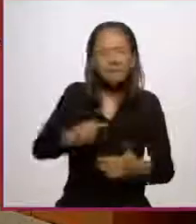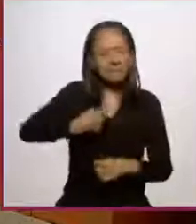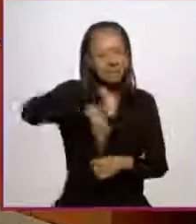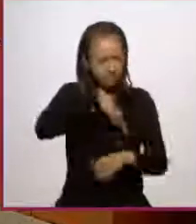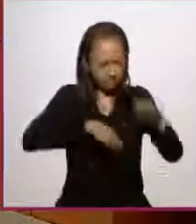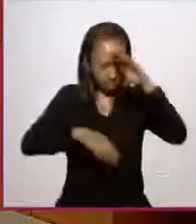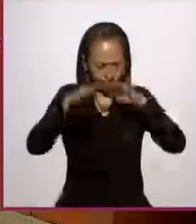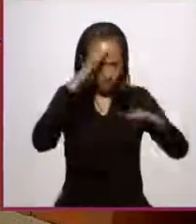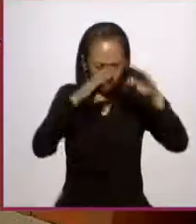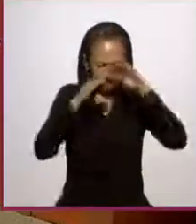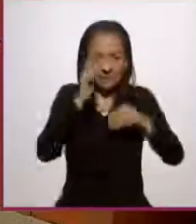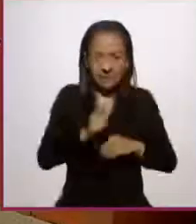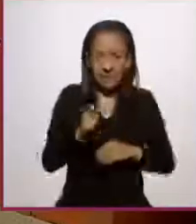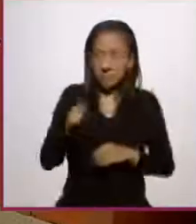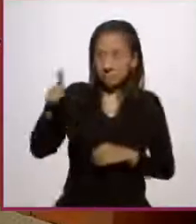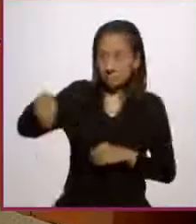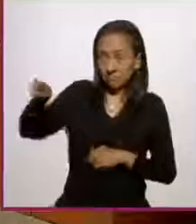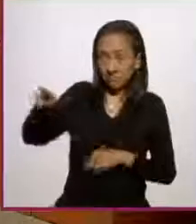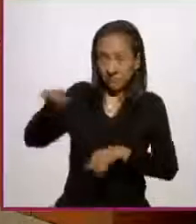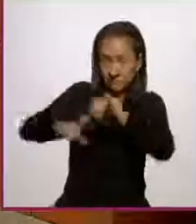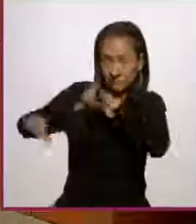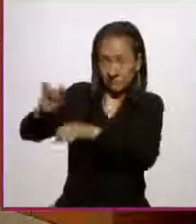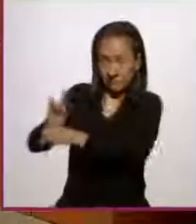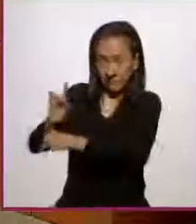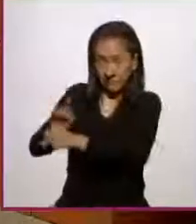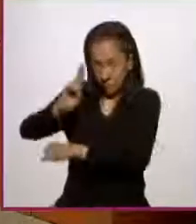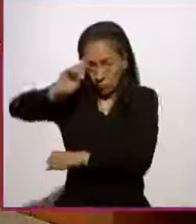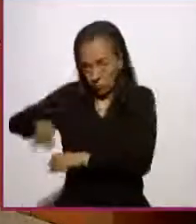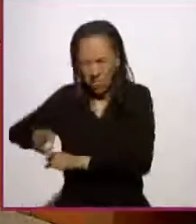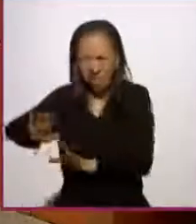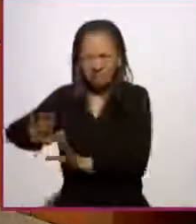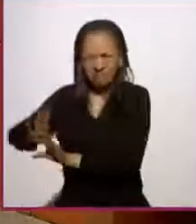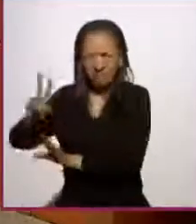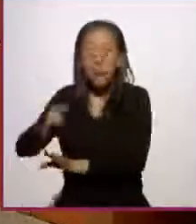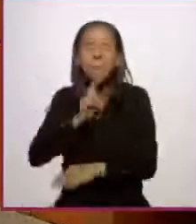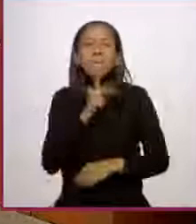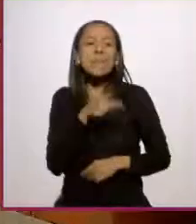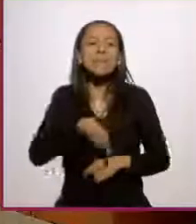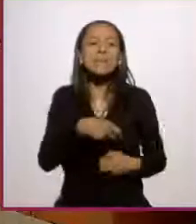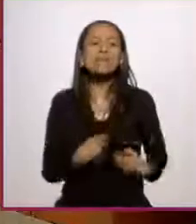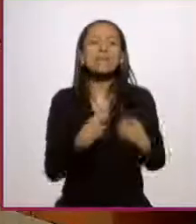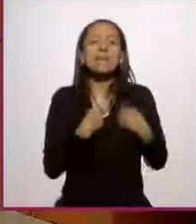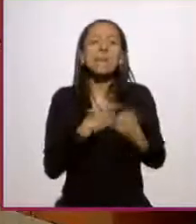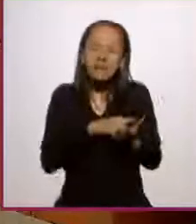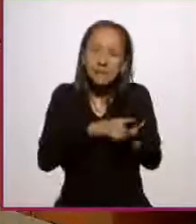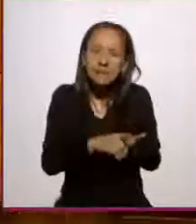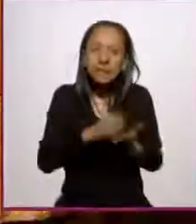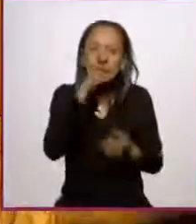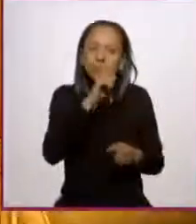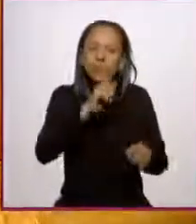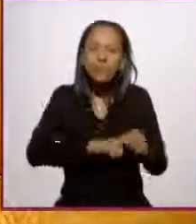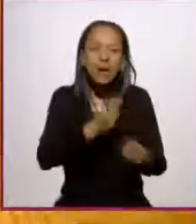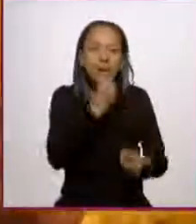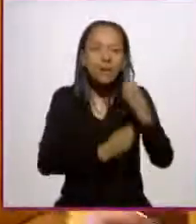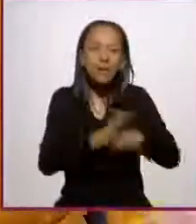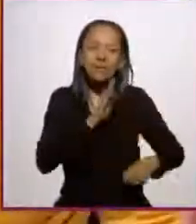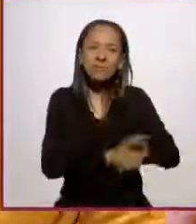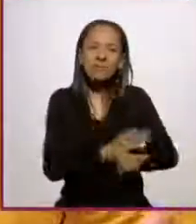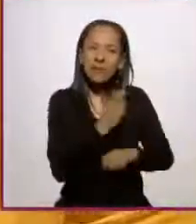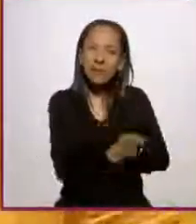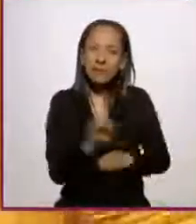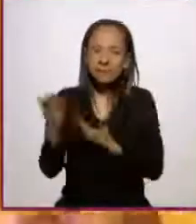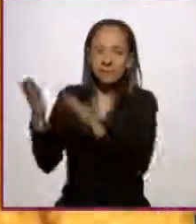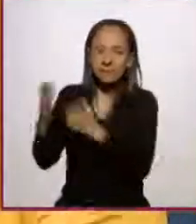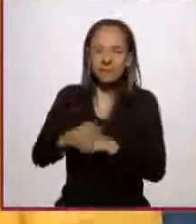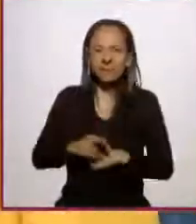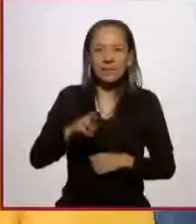una ley que prohibiera a los transgénicos, mejor una ley que protegiera la vida y nuestros derechos culturales y alimentarios. Ana Lilia